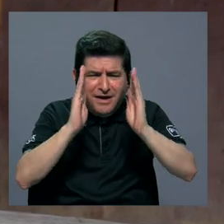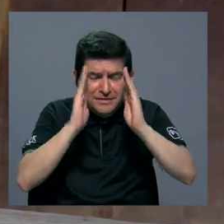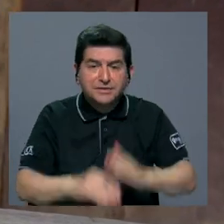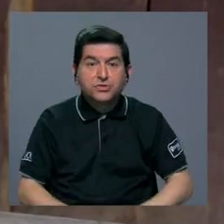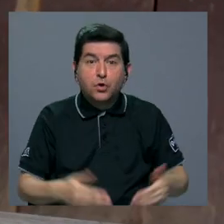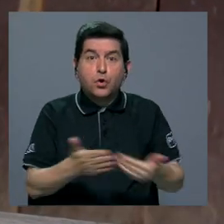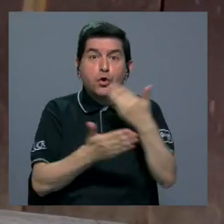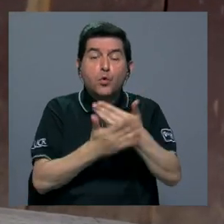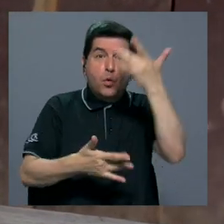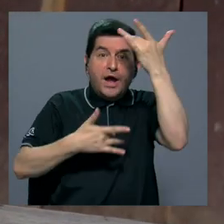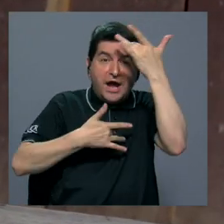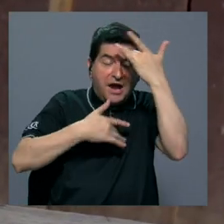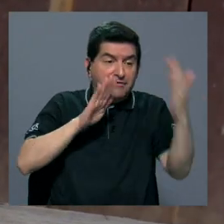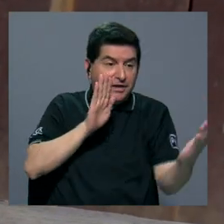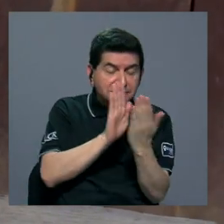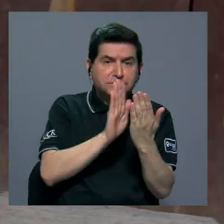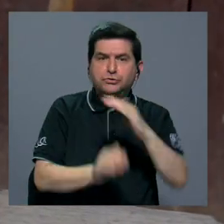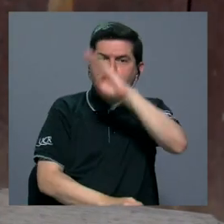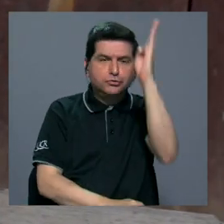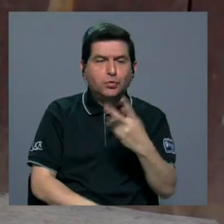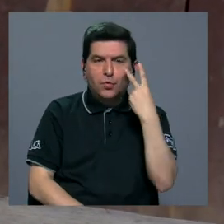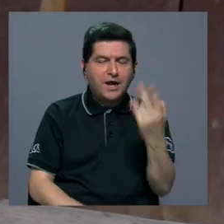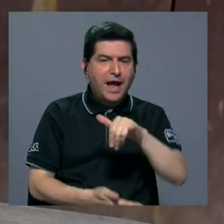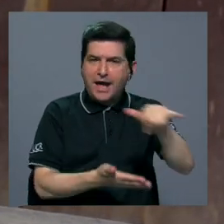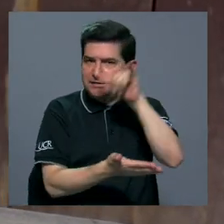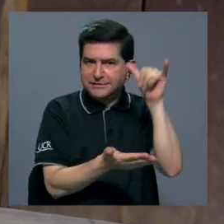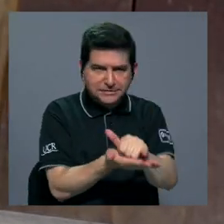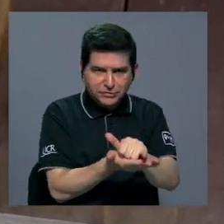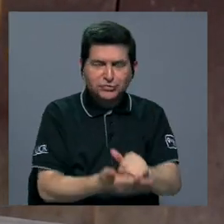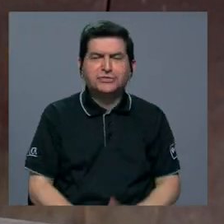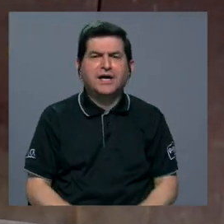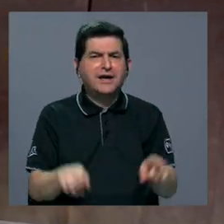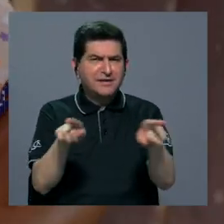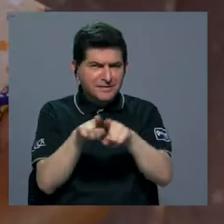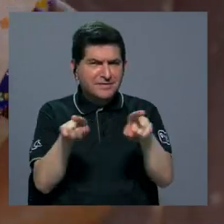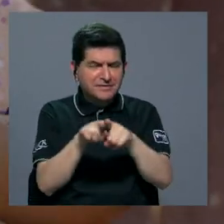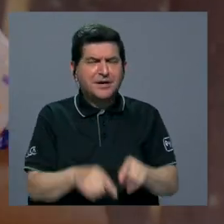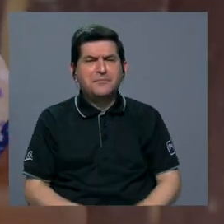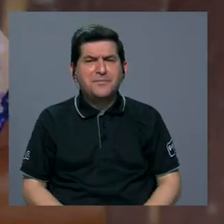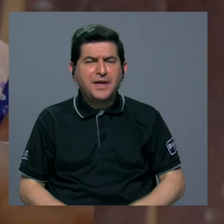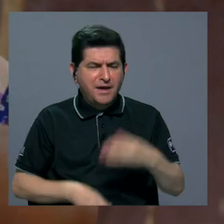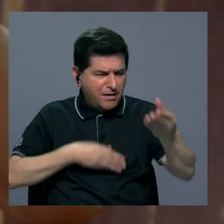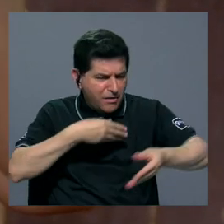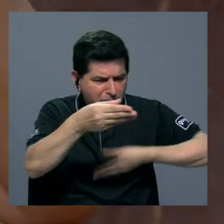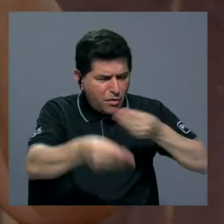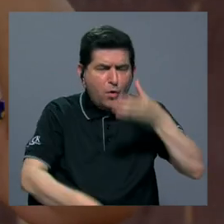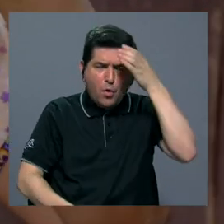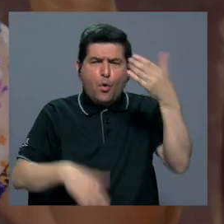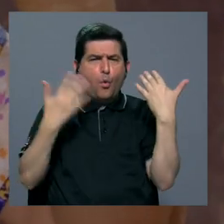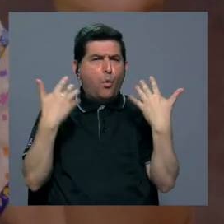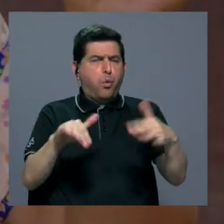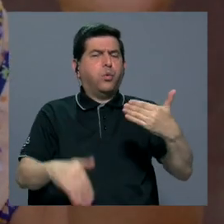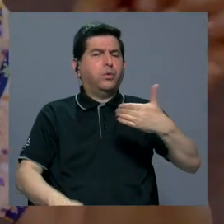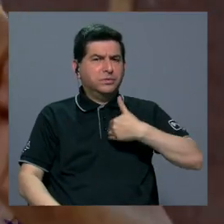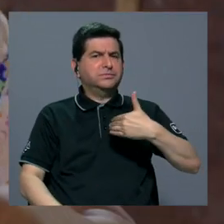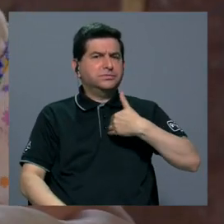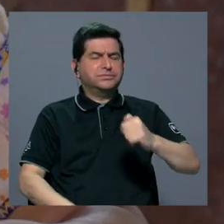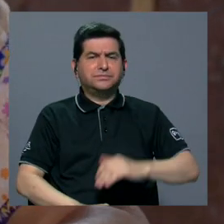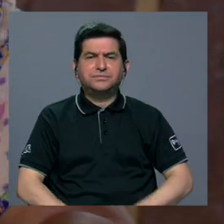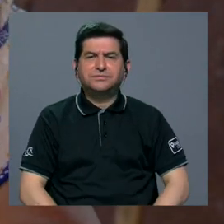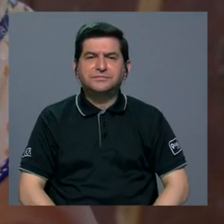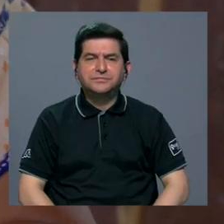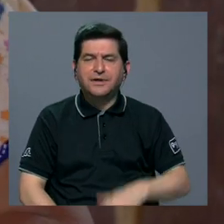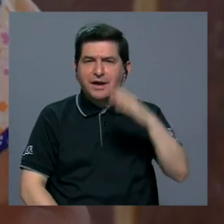enfrentarse a nuevas patologías que uno nunca ve en San José, y también el intercambio cultural tan grande que uno tiene.